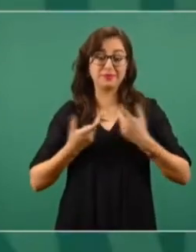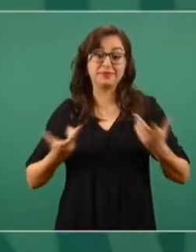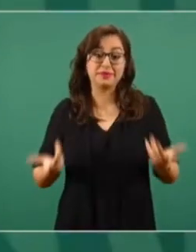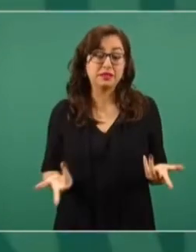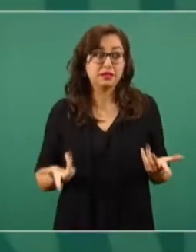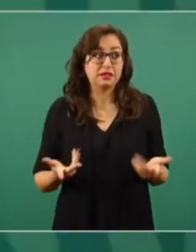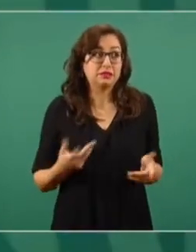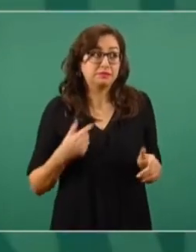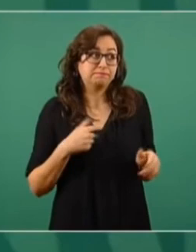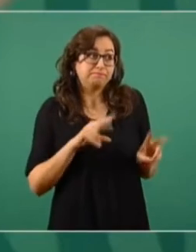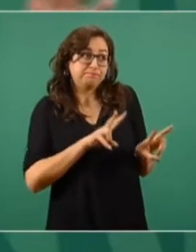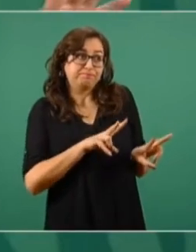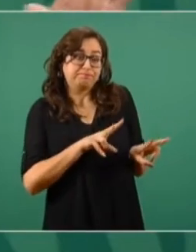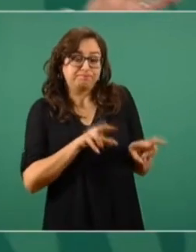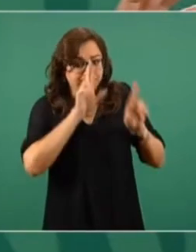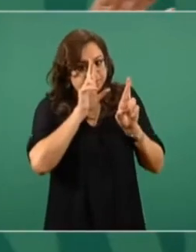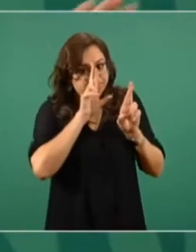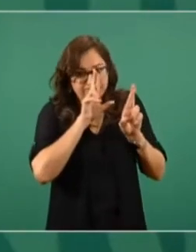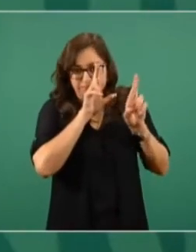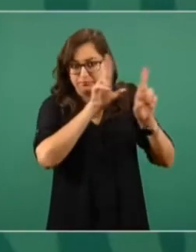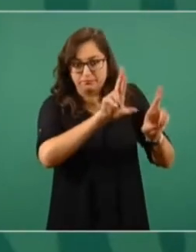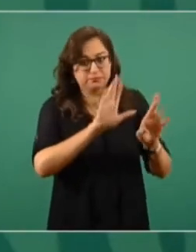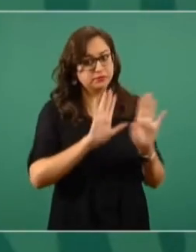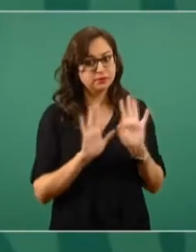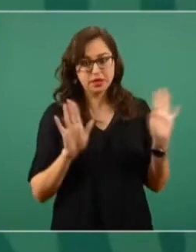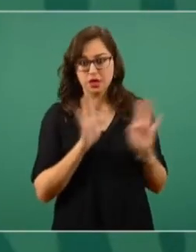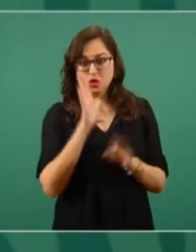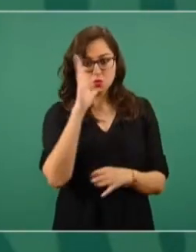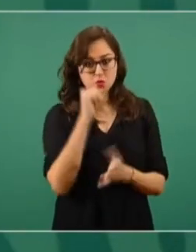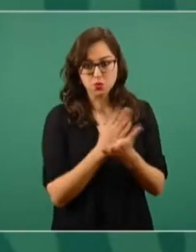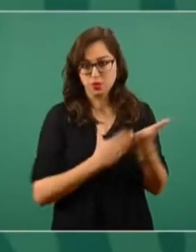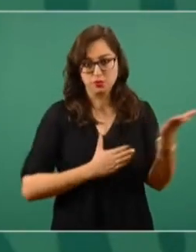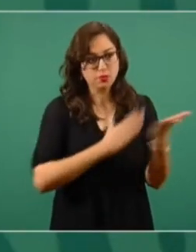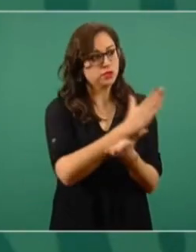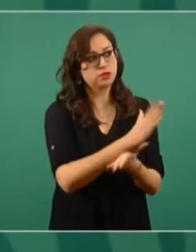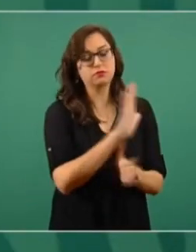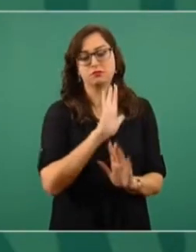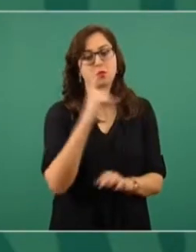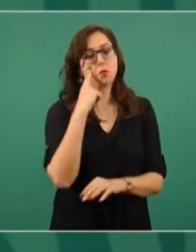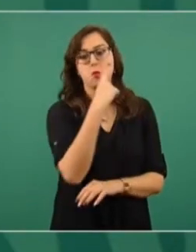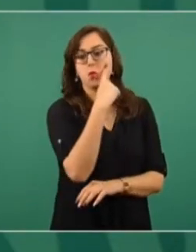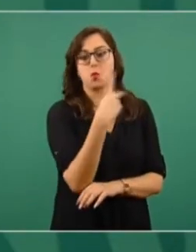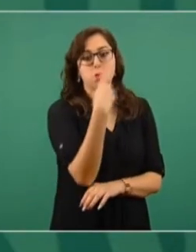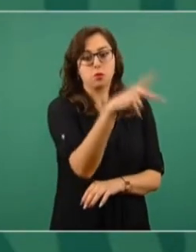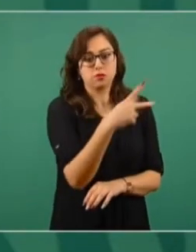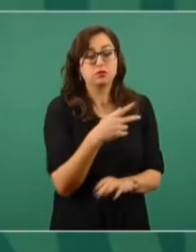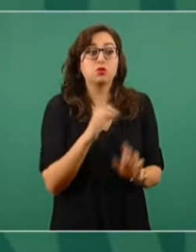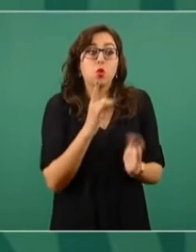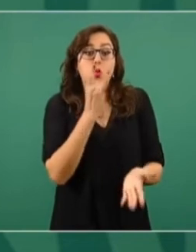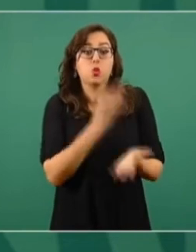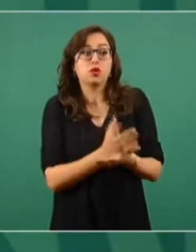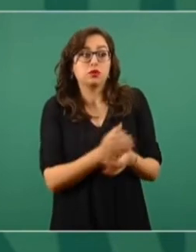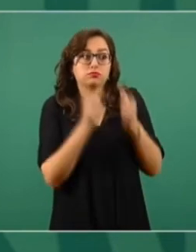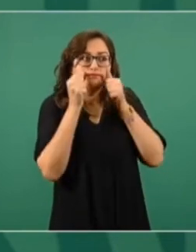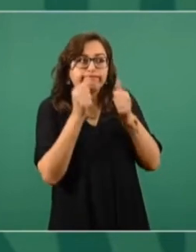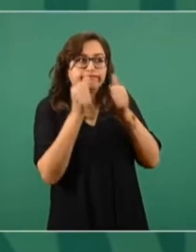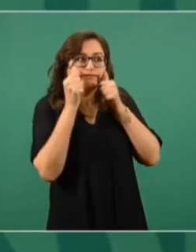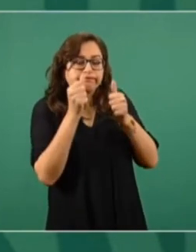tenemos que respetar porque es la soberanía de ese país. Pero sí estamos pendientes buscando…